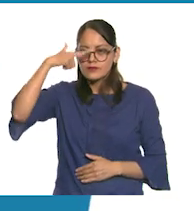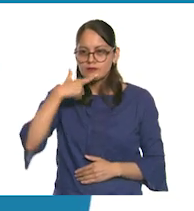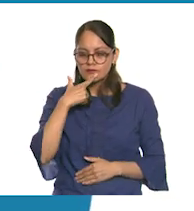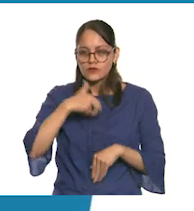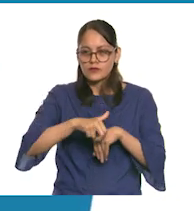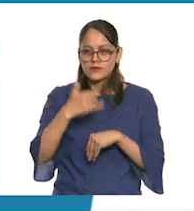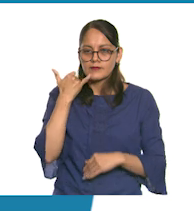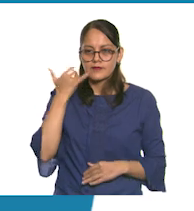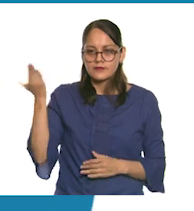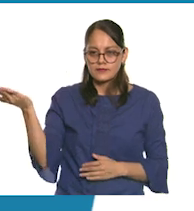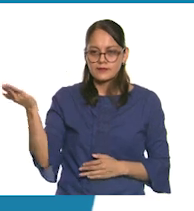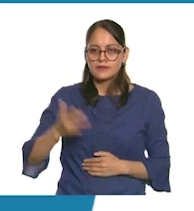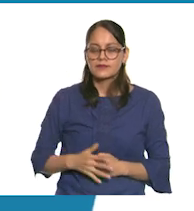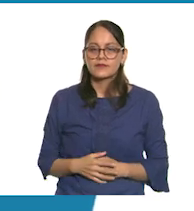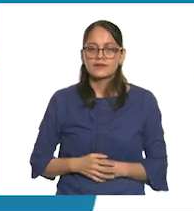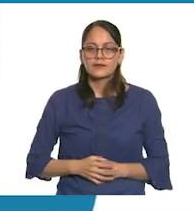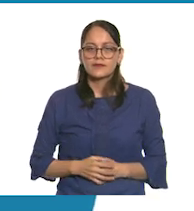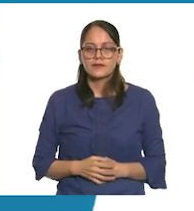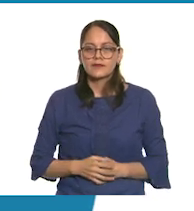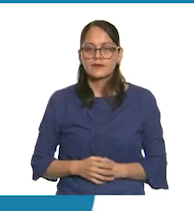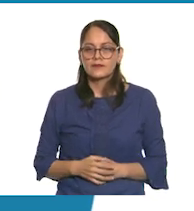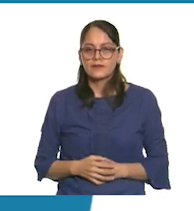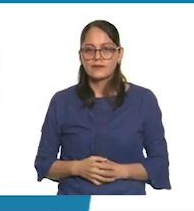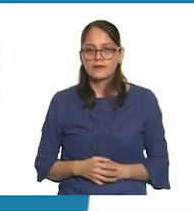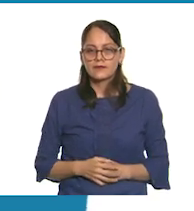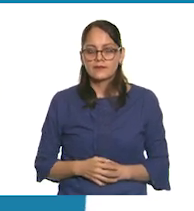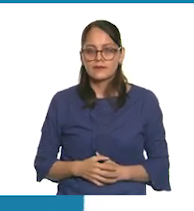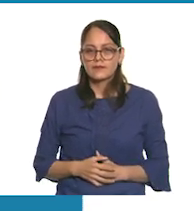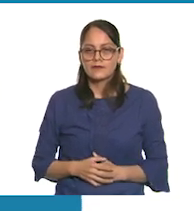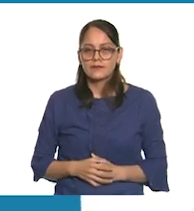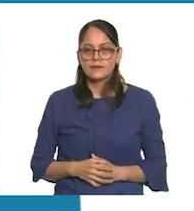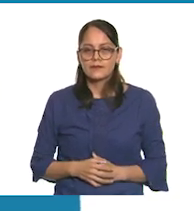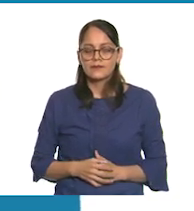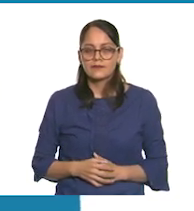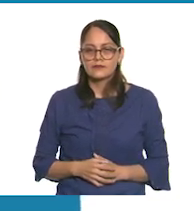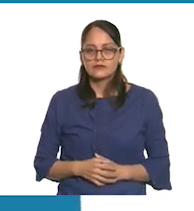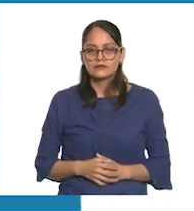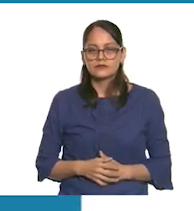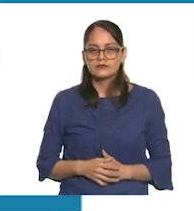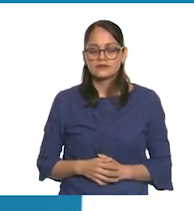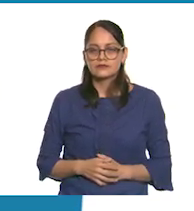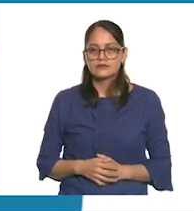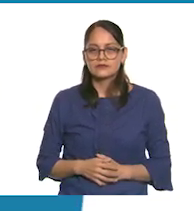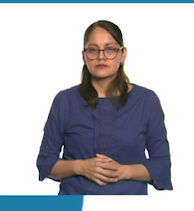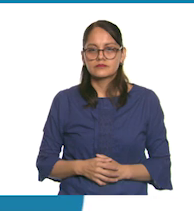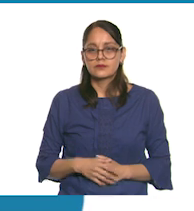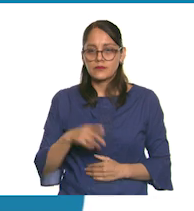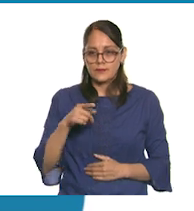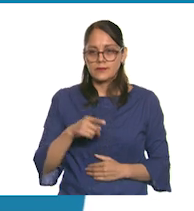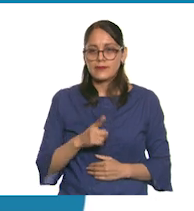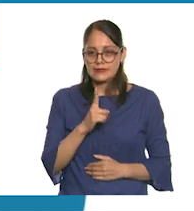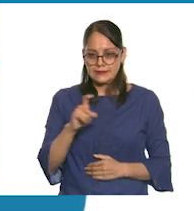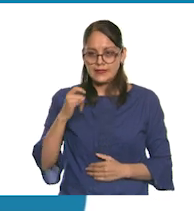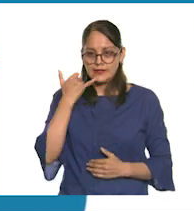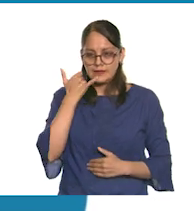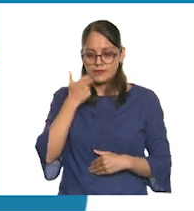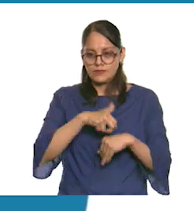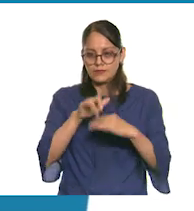teléfono 5541-7204-13. ¡Cien líneas!